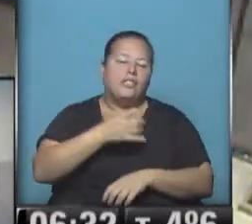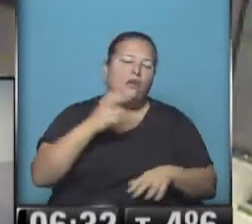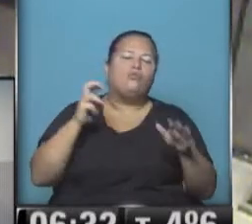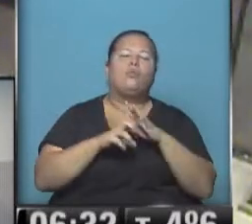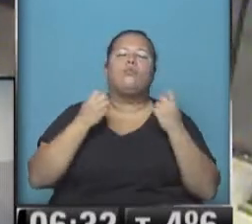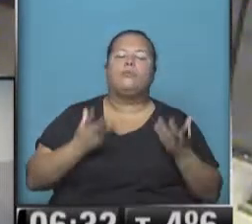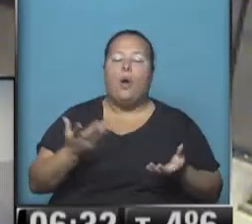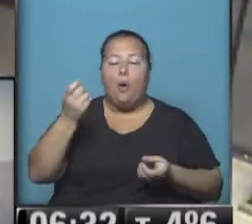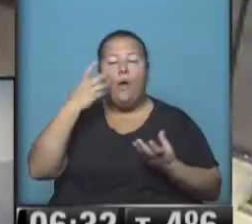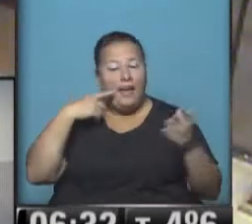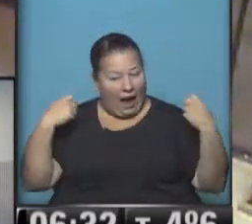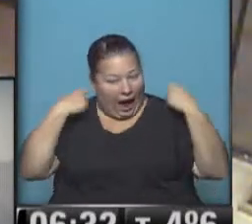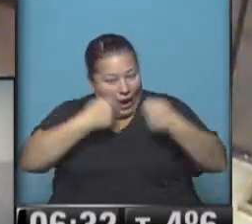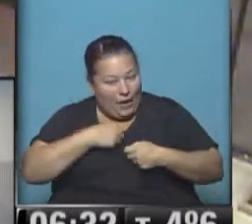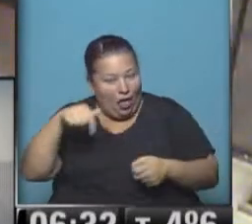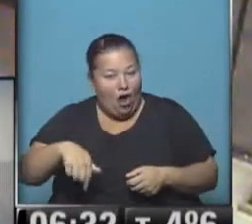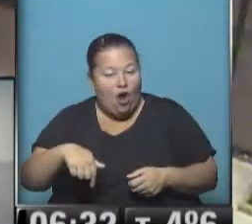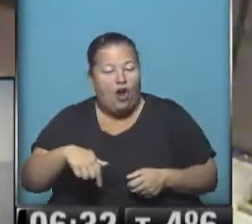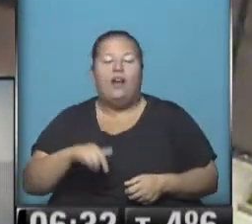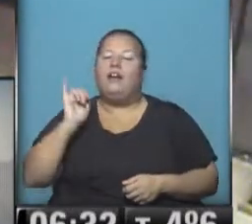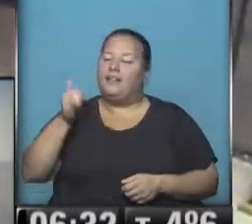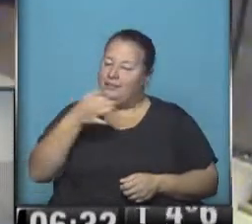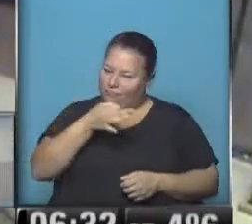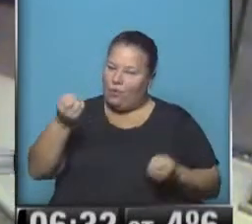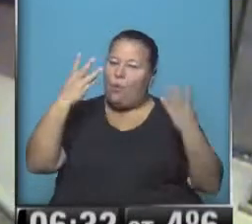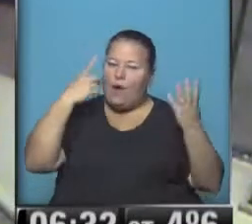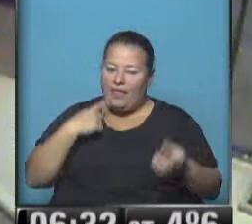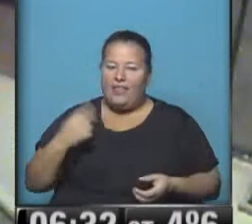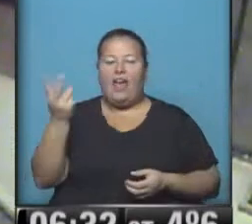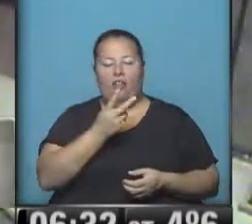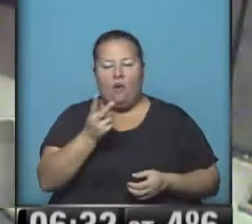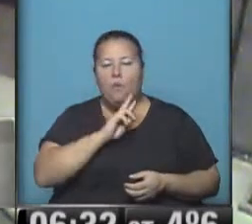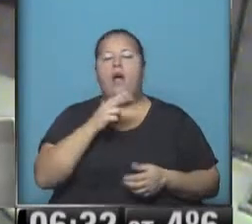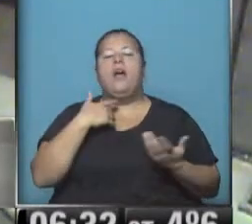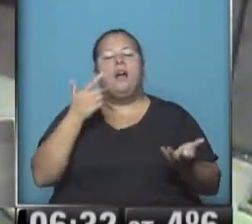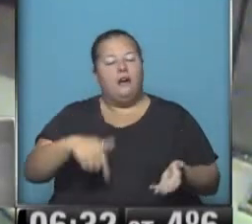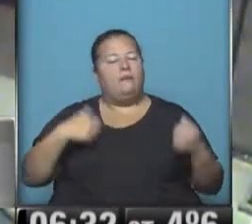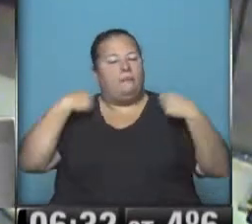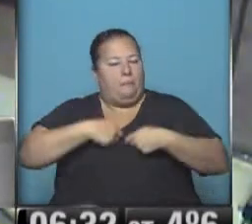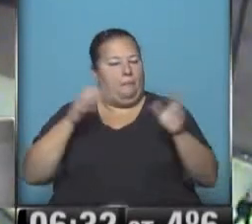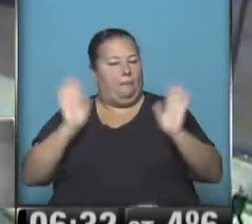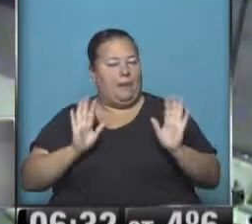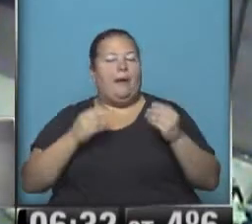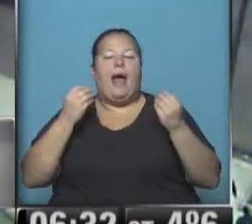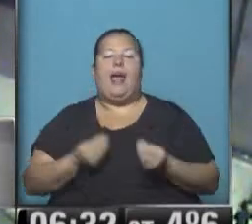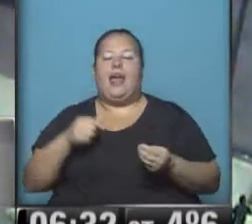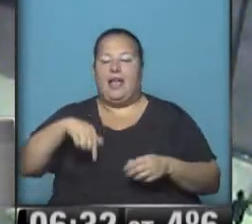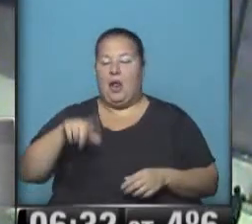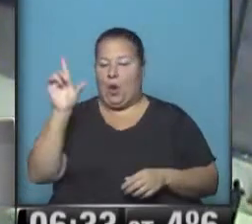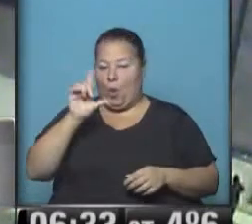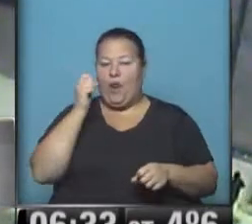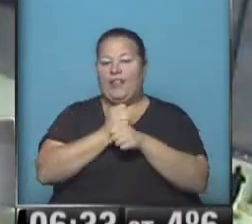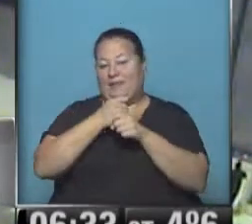Hugo, buen día. ¿Estás abrigadito hoy? Así es, buen día, Karina y Nadia. Abrigado y preparado para comenzar entonces esta semana